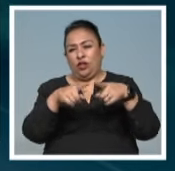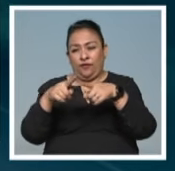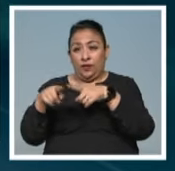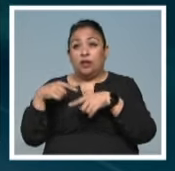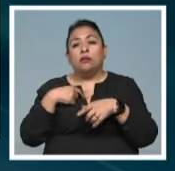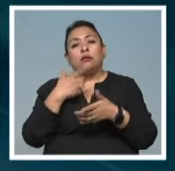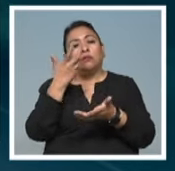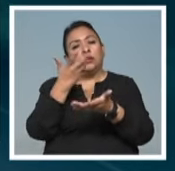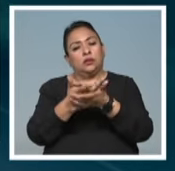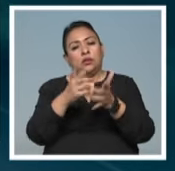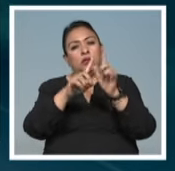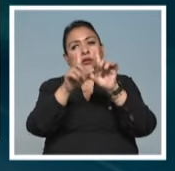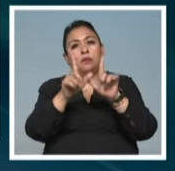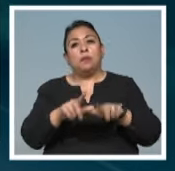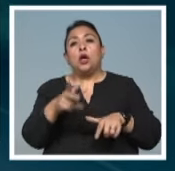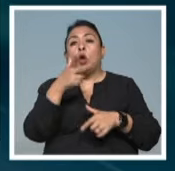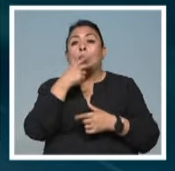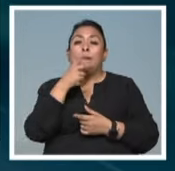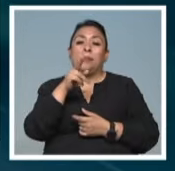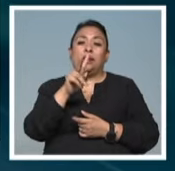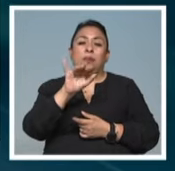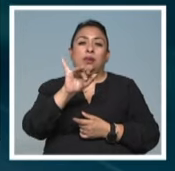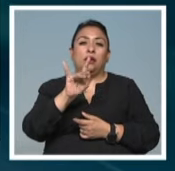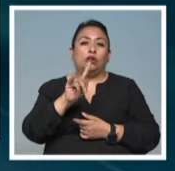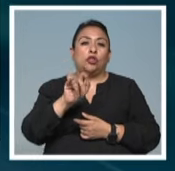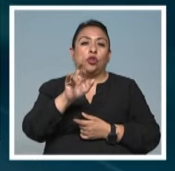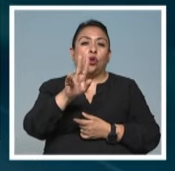Descanse en paz, Víctor Urbana.